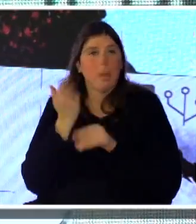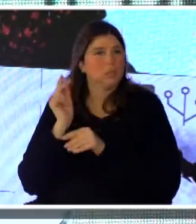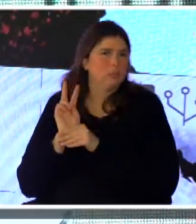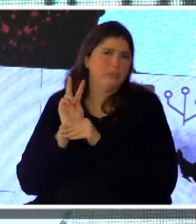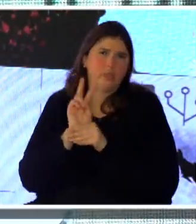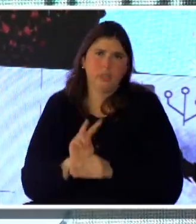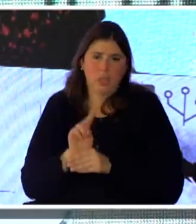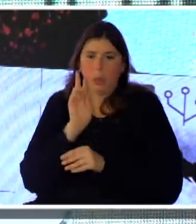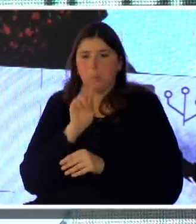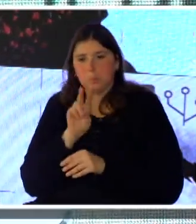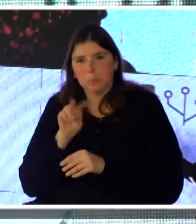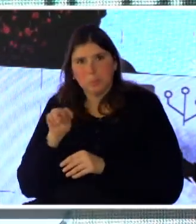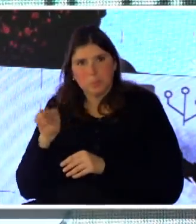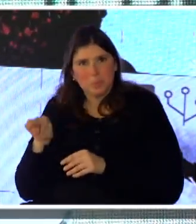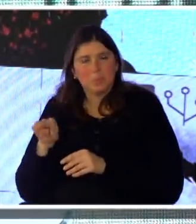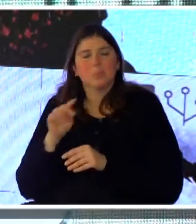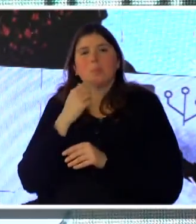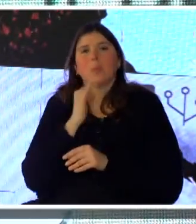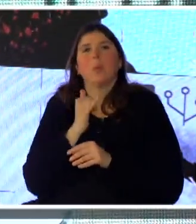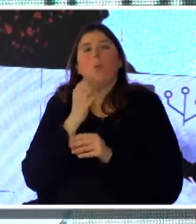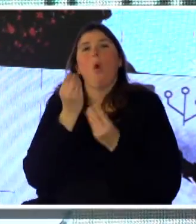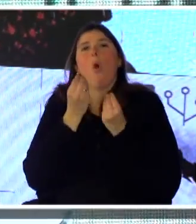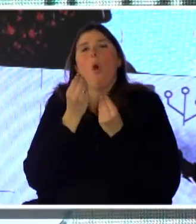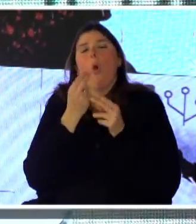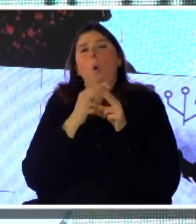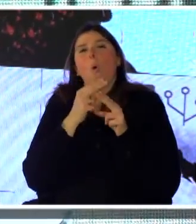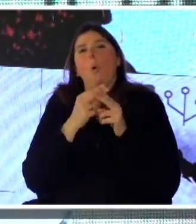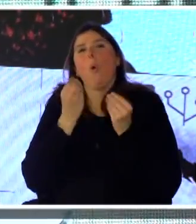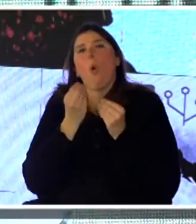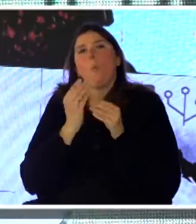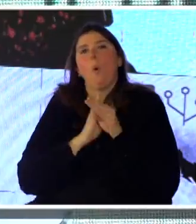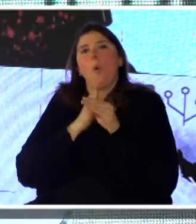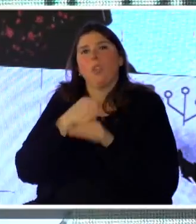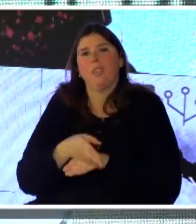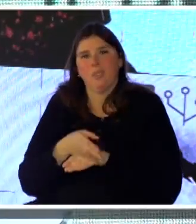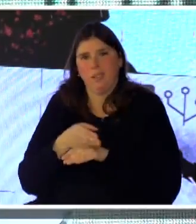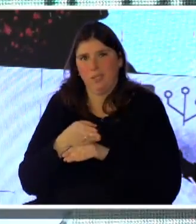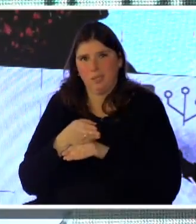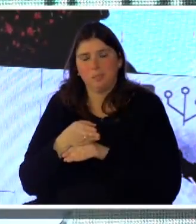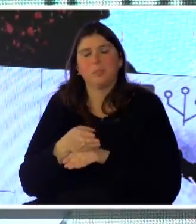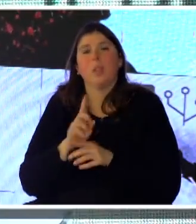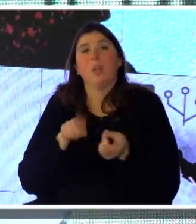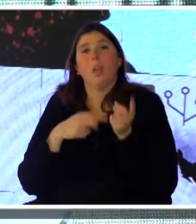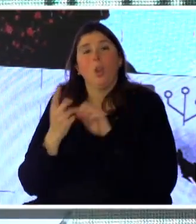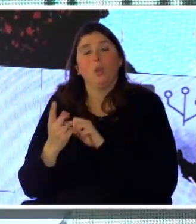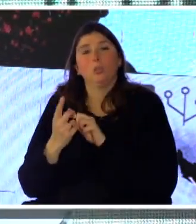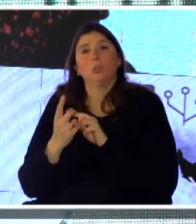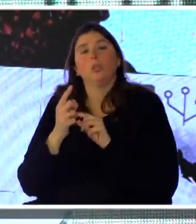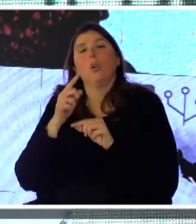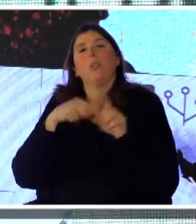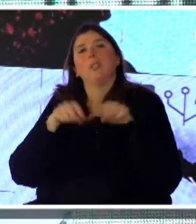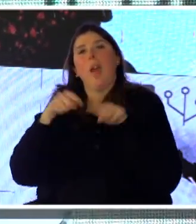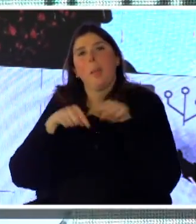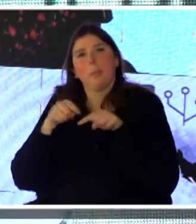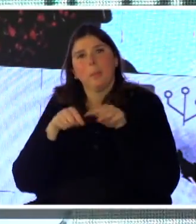portada del sitio, la aplicación ComoIR también, que tiene un gran número de accesos, el catálogo de trámites y servicios